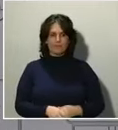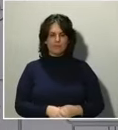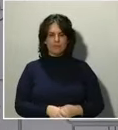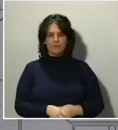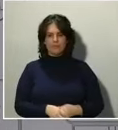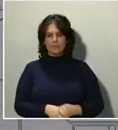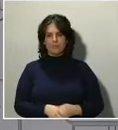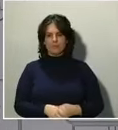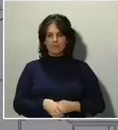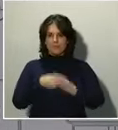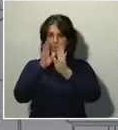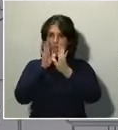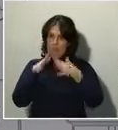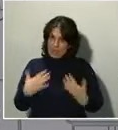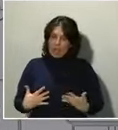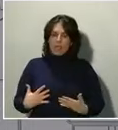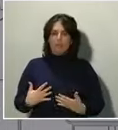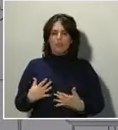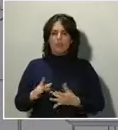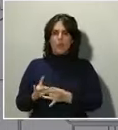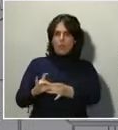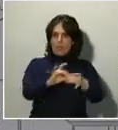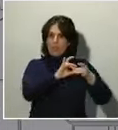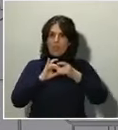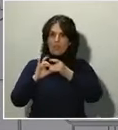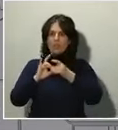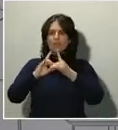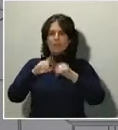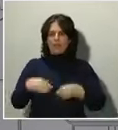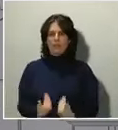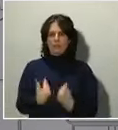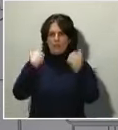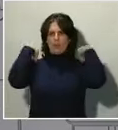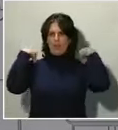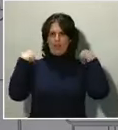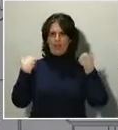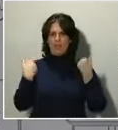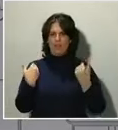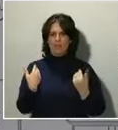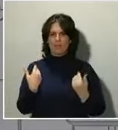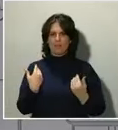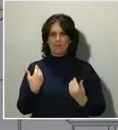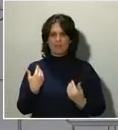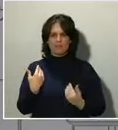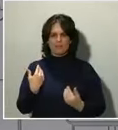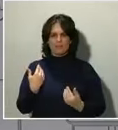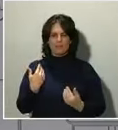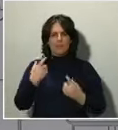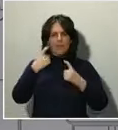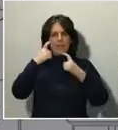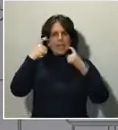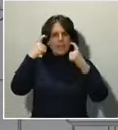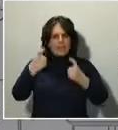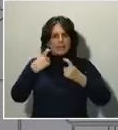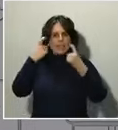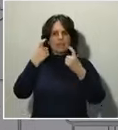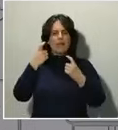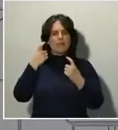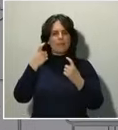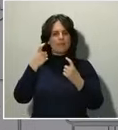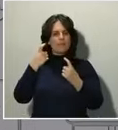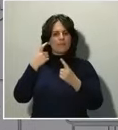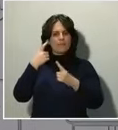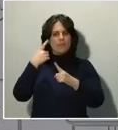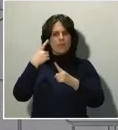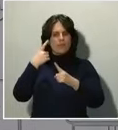acción y de la responsabilidad. Alejémonos del ruido. Dejemos que los servidores públicos del Estado de Derecho y el Estado del